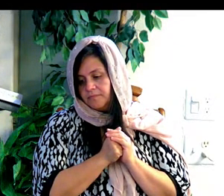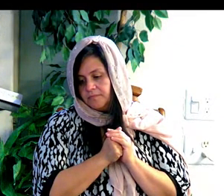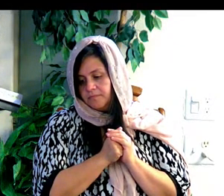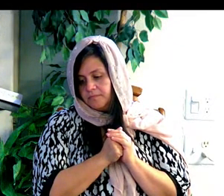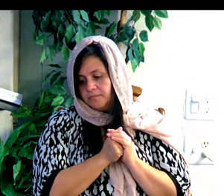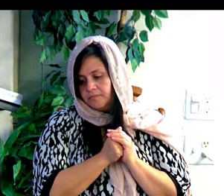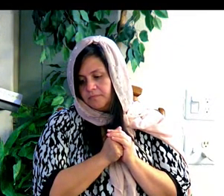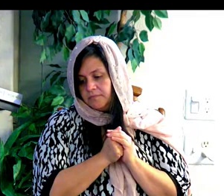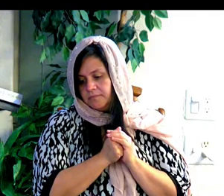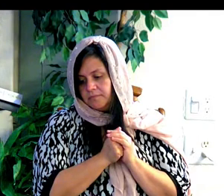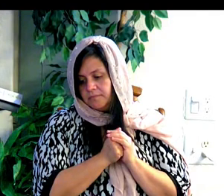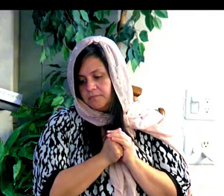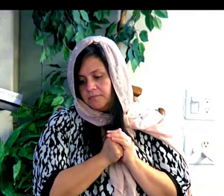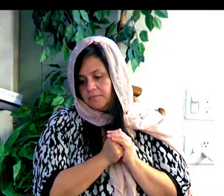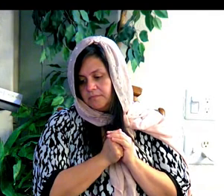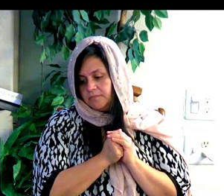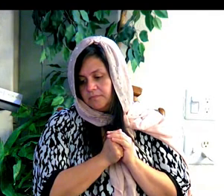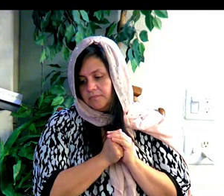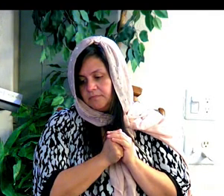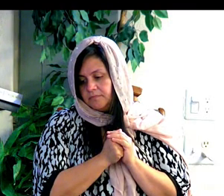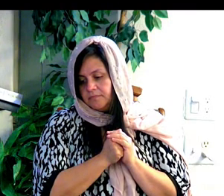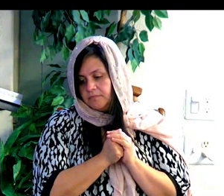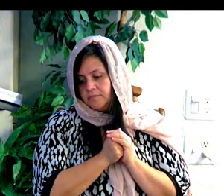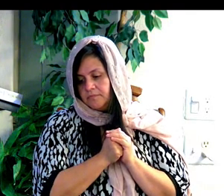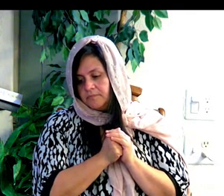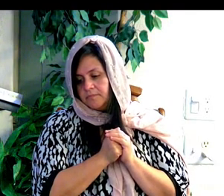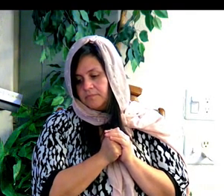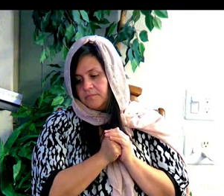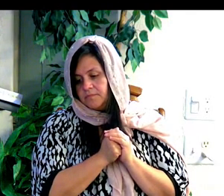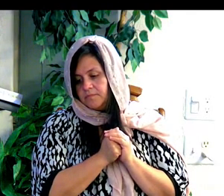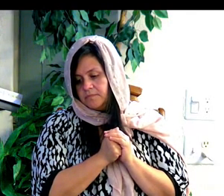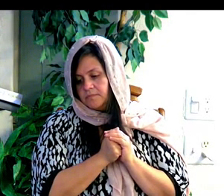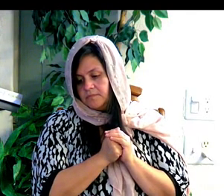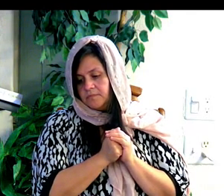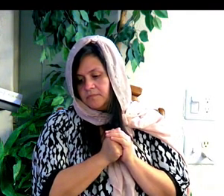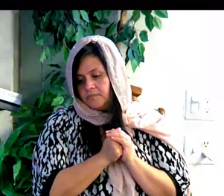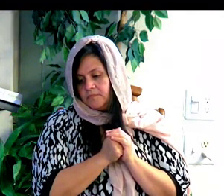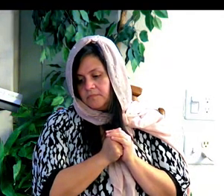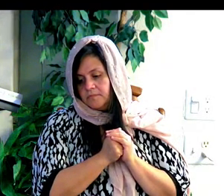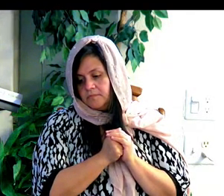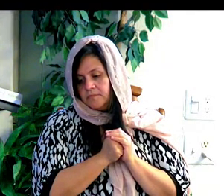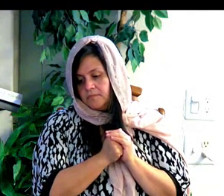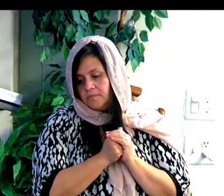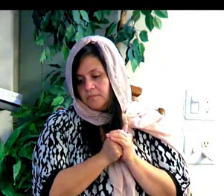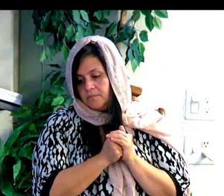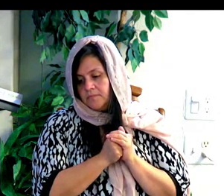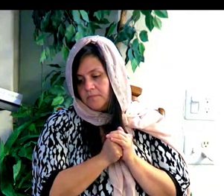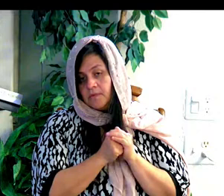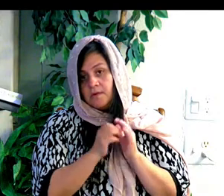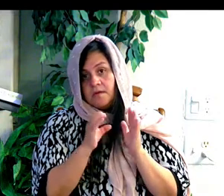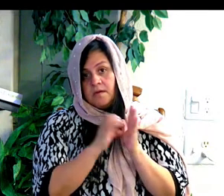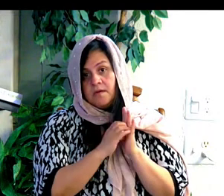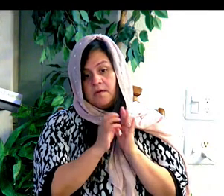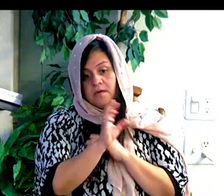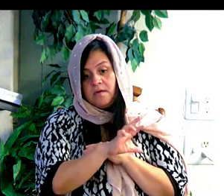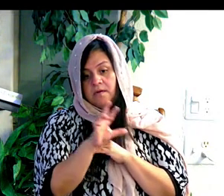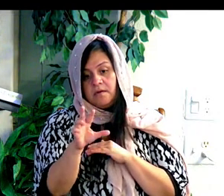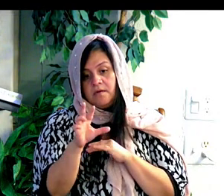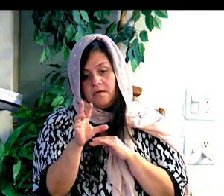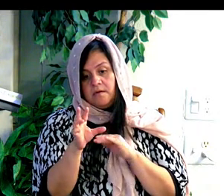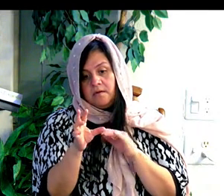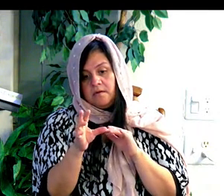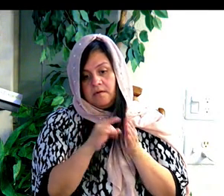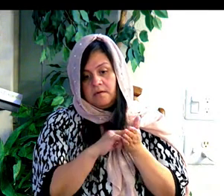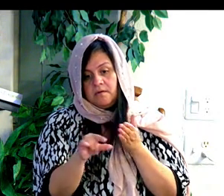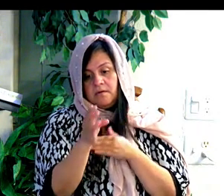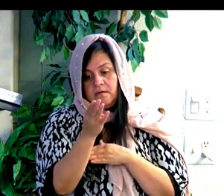nombre por la cual será llamado el Señor Yod-He-Rav-He-Rajah. Justicia nuestra. But in chapter 33, 14, it says, this